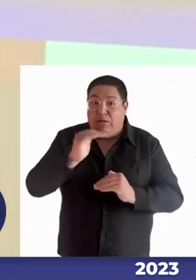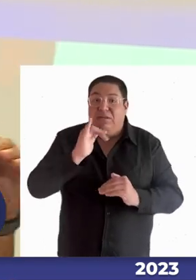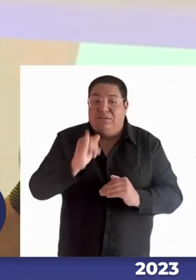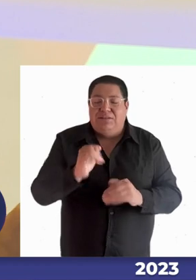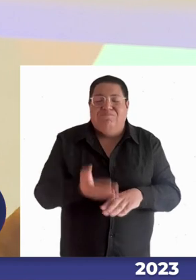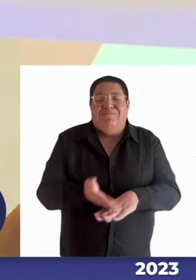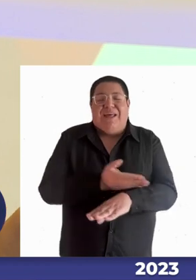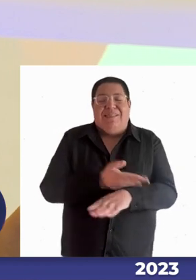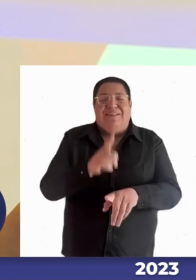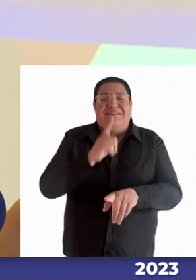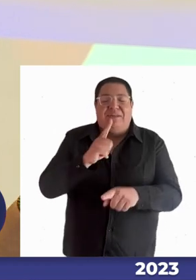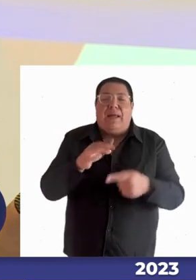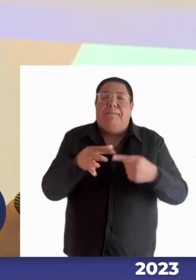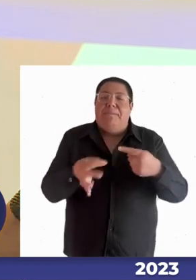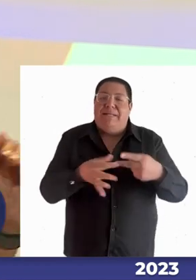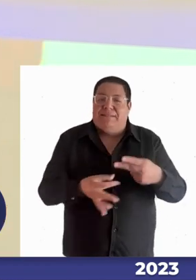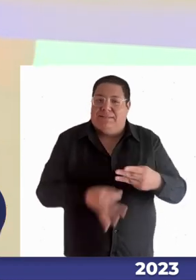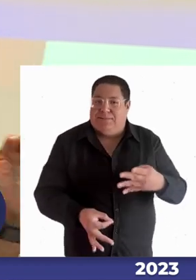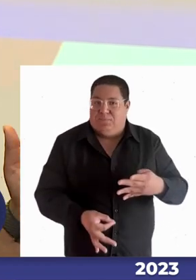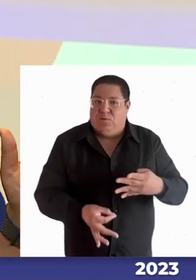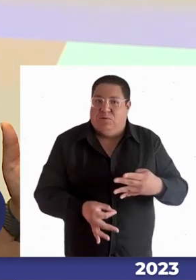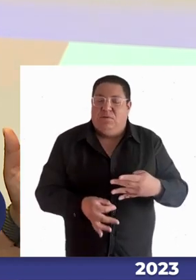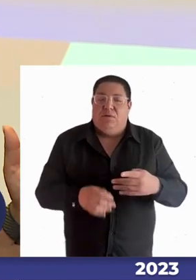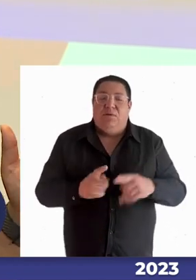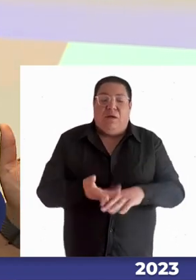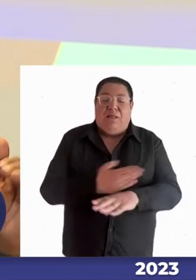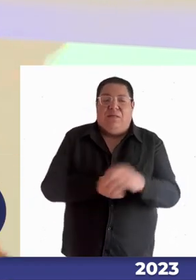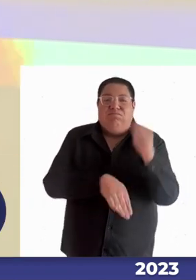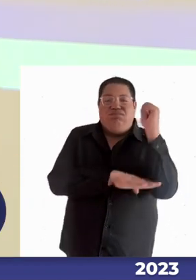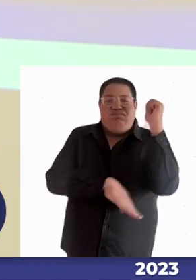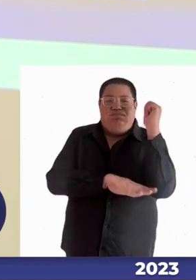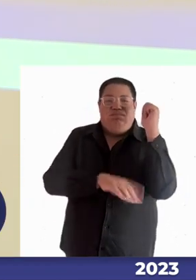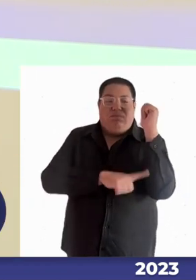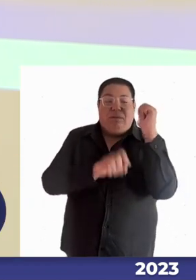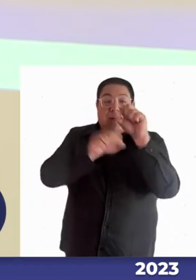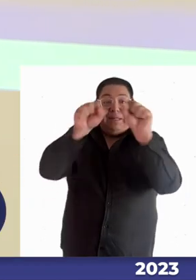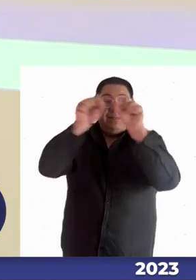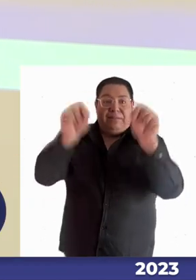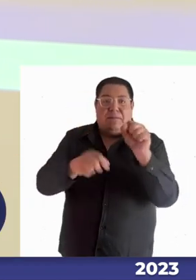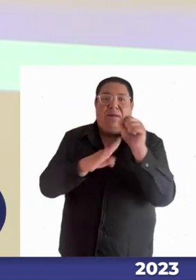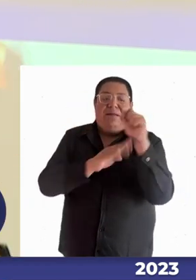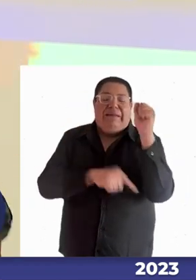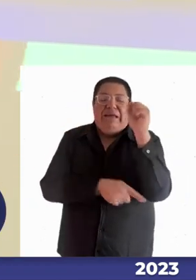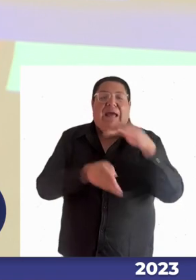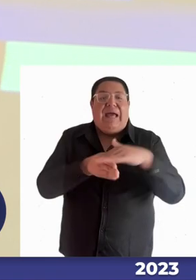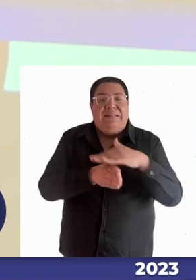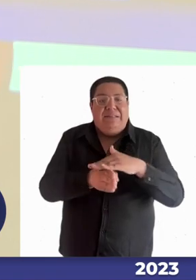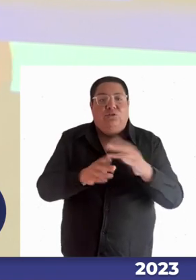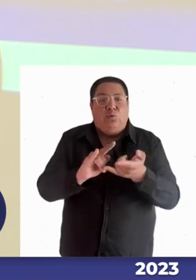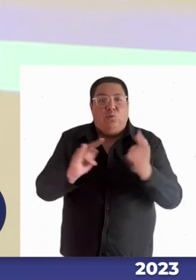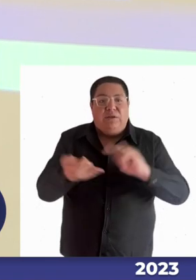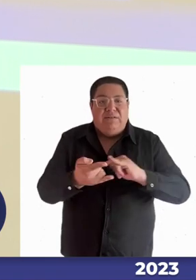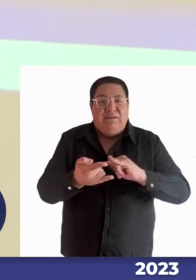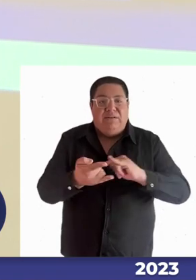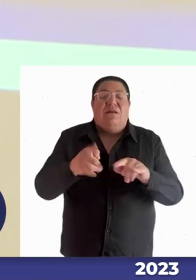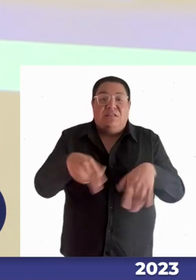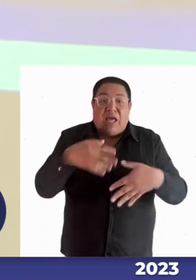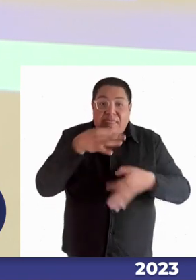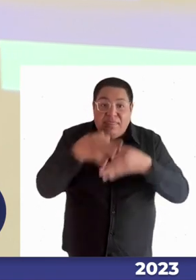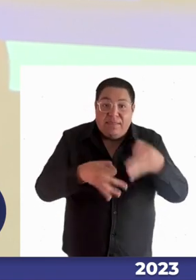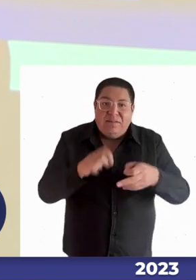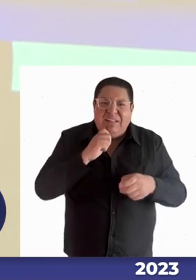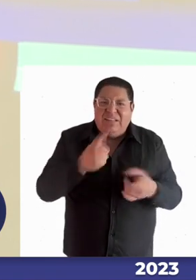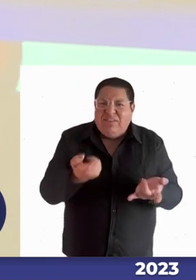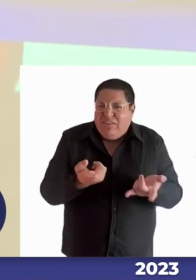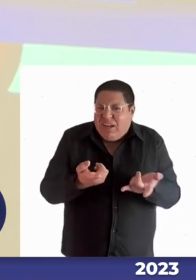por lo tanto están a la base de todo nuestro sistema educativo y que tiene que ver con acceso universal donde ya hemos señalado que acceso universal no es